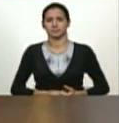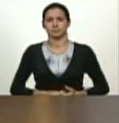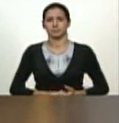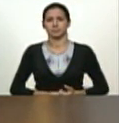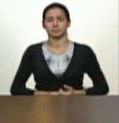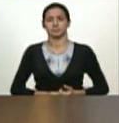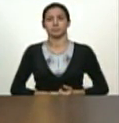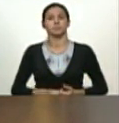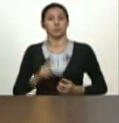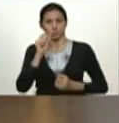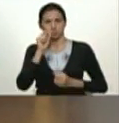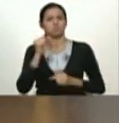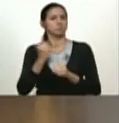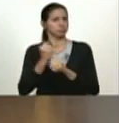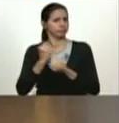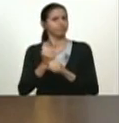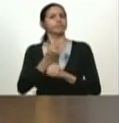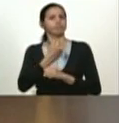trabajador trabajador